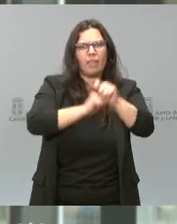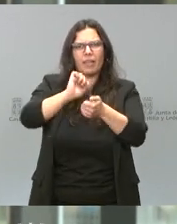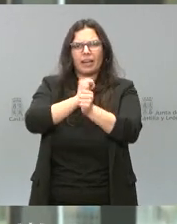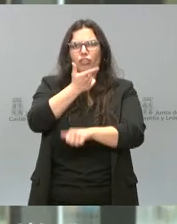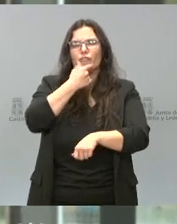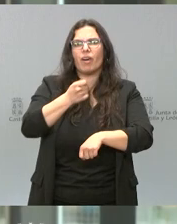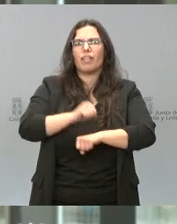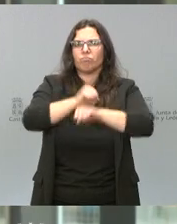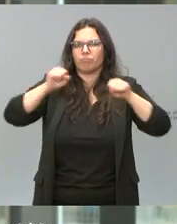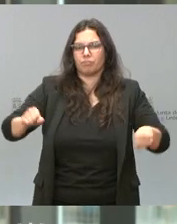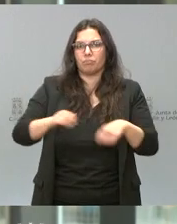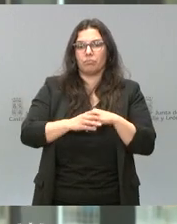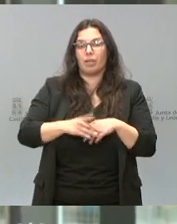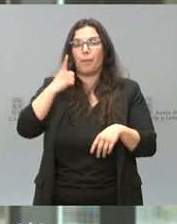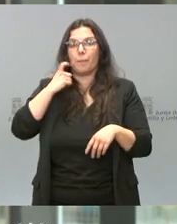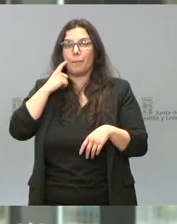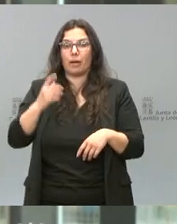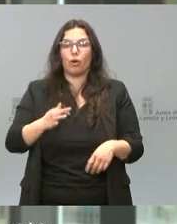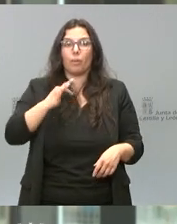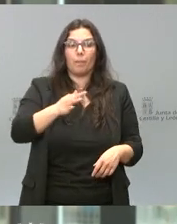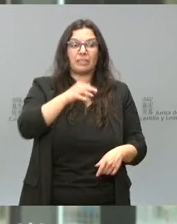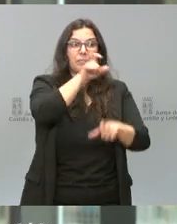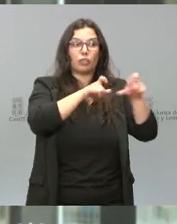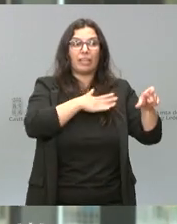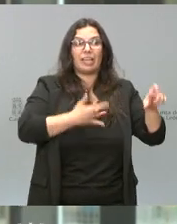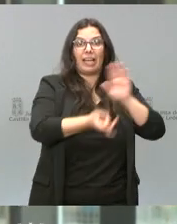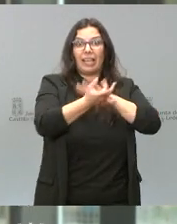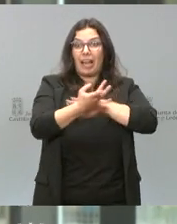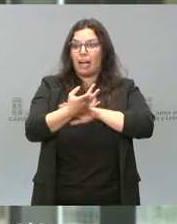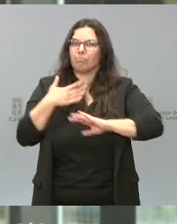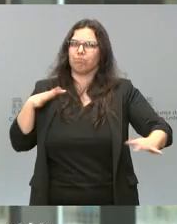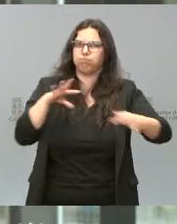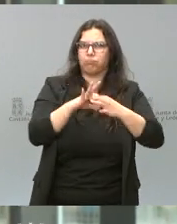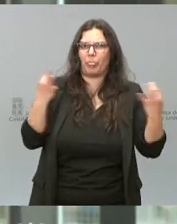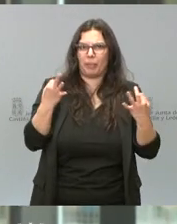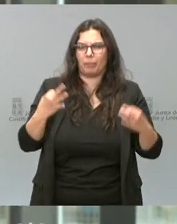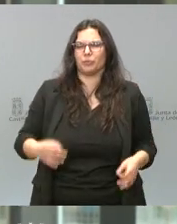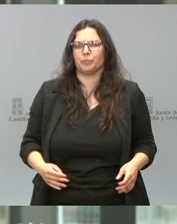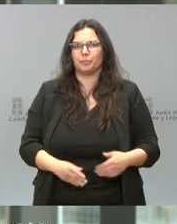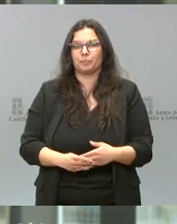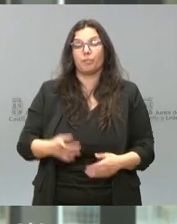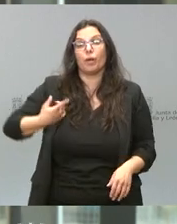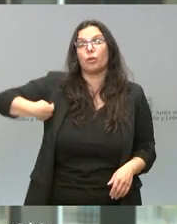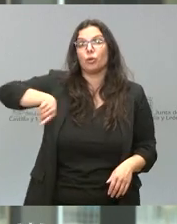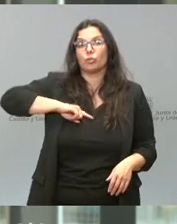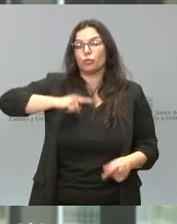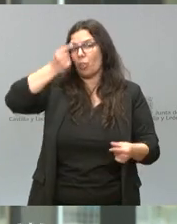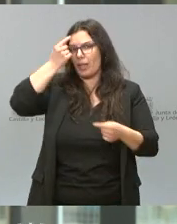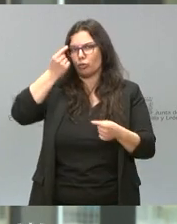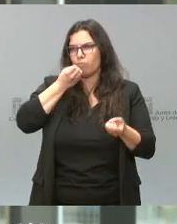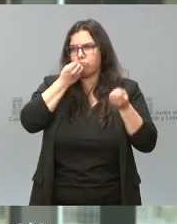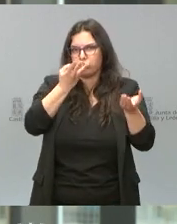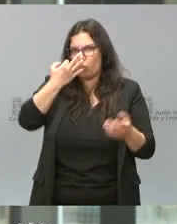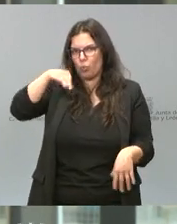entidades financieras debemos de ir de la mano de quien quiera emprender. En Iberaval, la única cifra que les voy a dar hoy, se lo